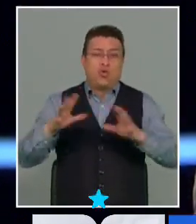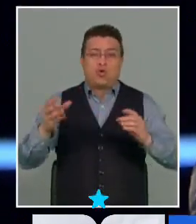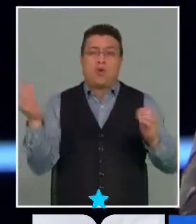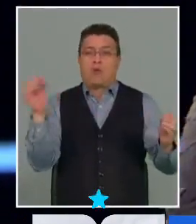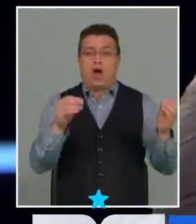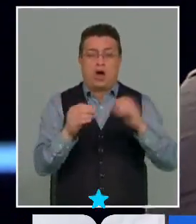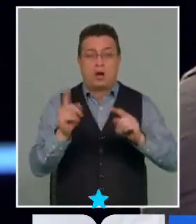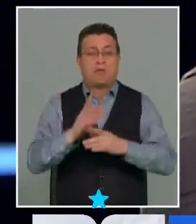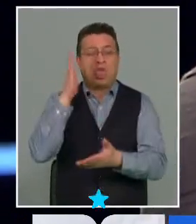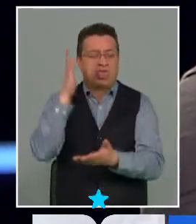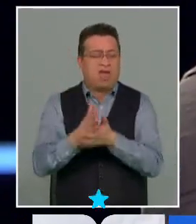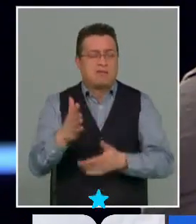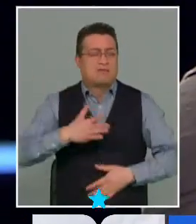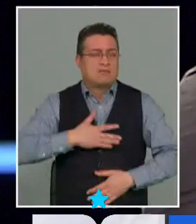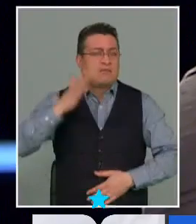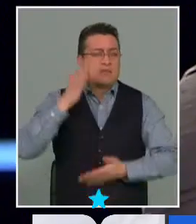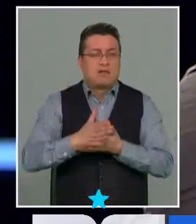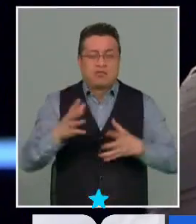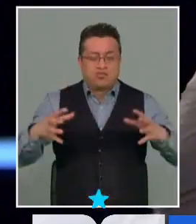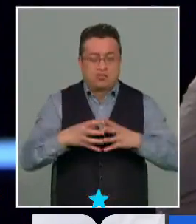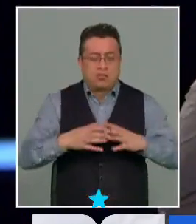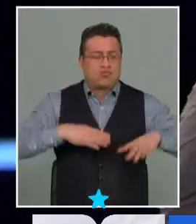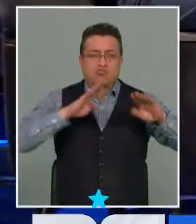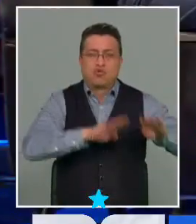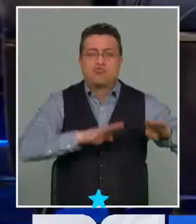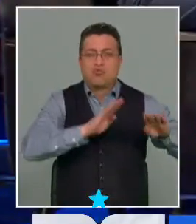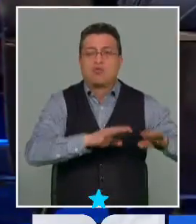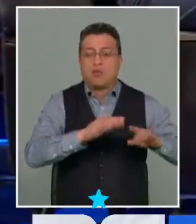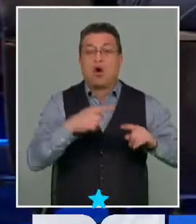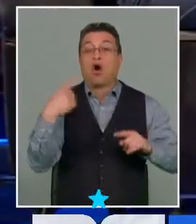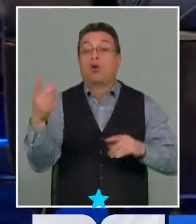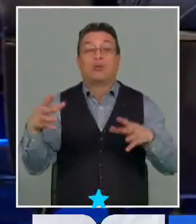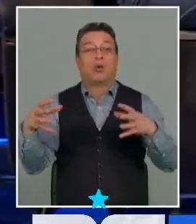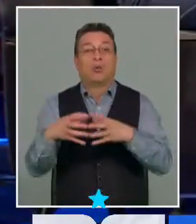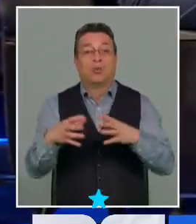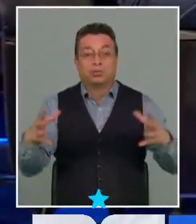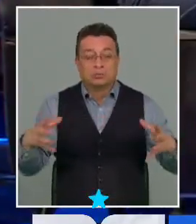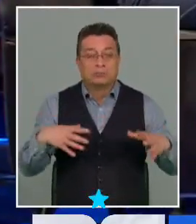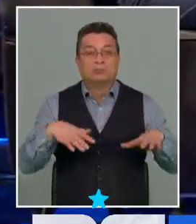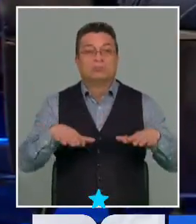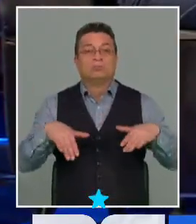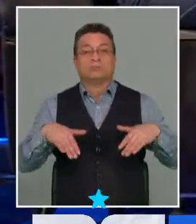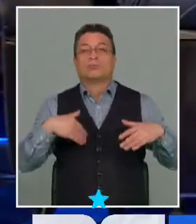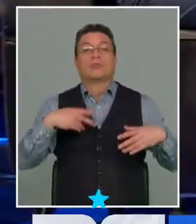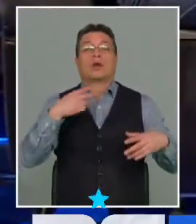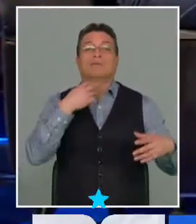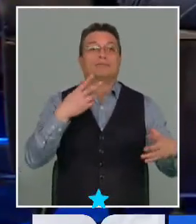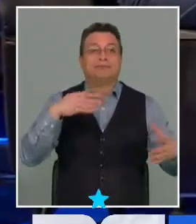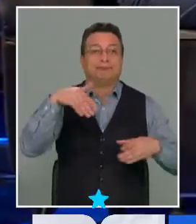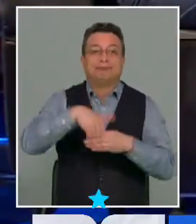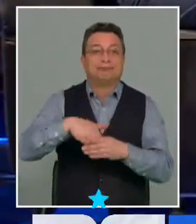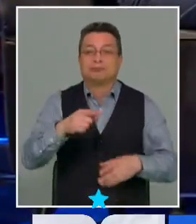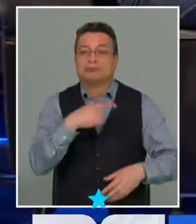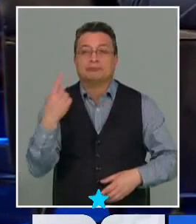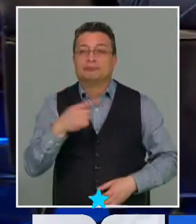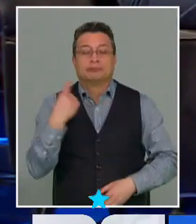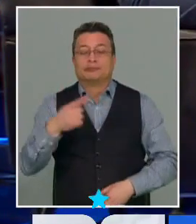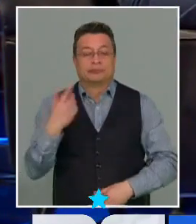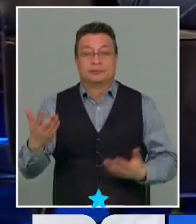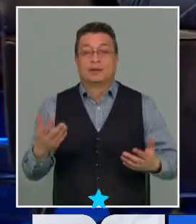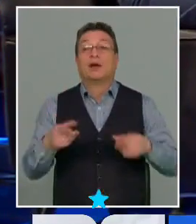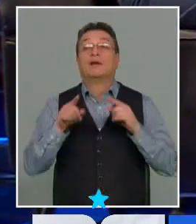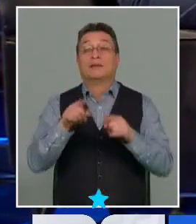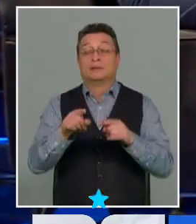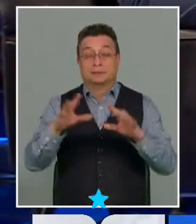No, es que esto es lo que yo decido y este es mi grupo y yo decido esto y el otro grupo acá no va Hay un debate si se puede desligar o no